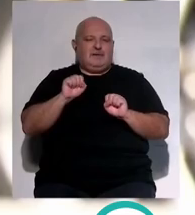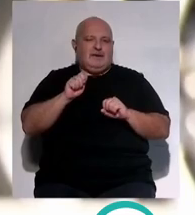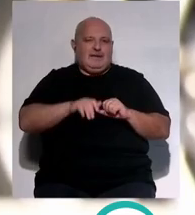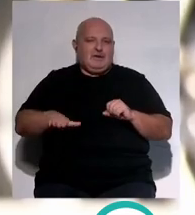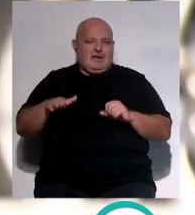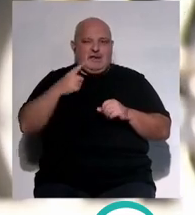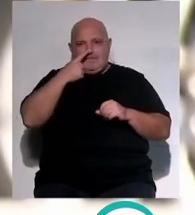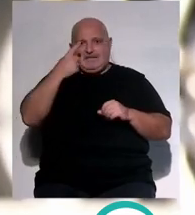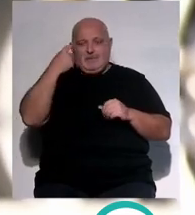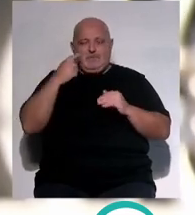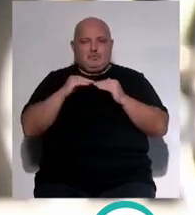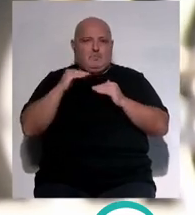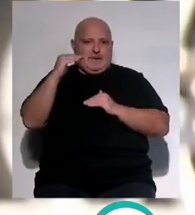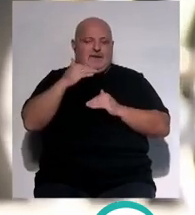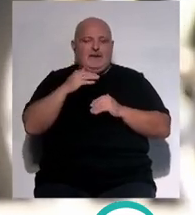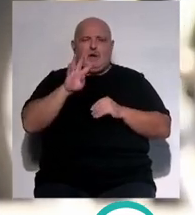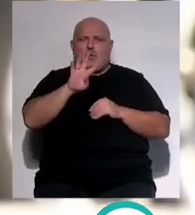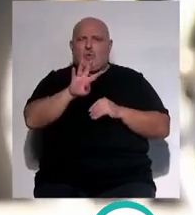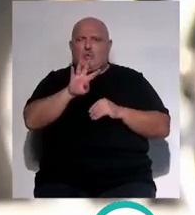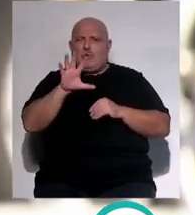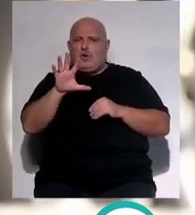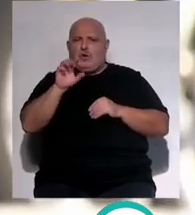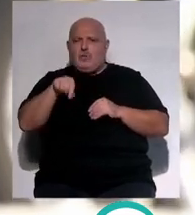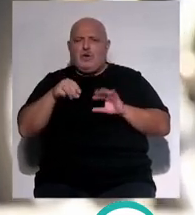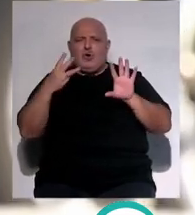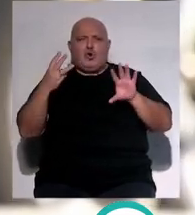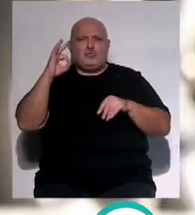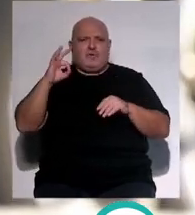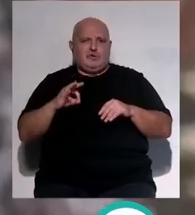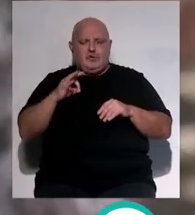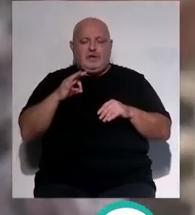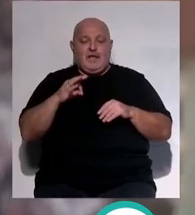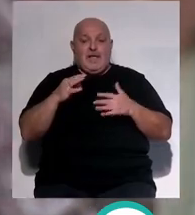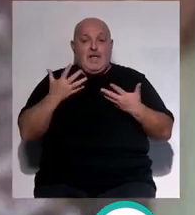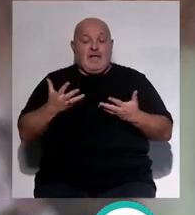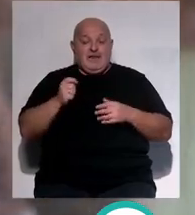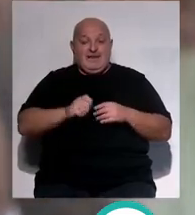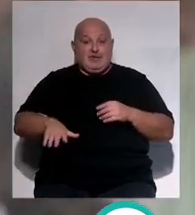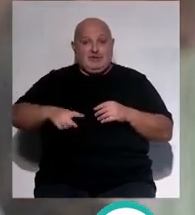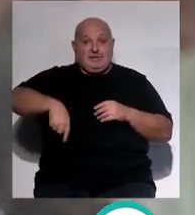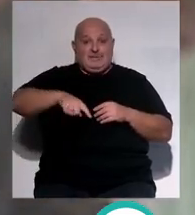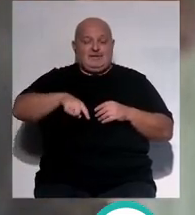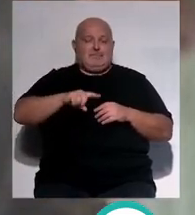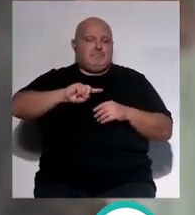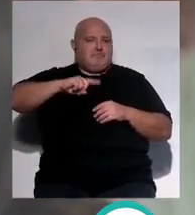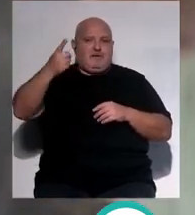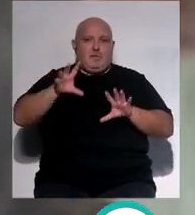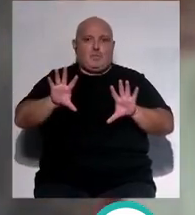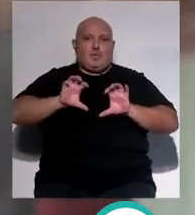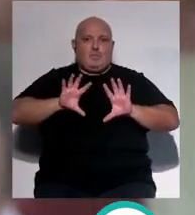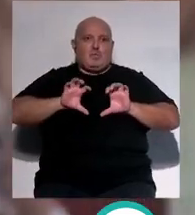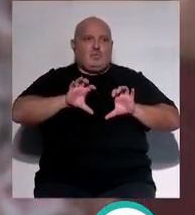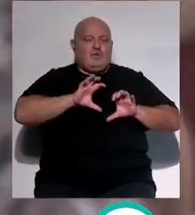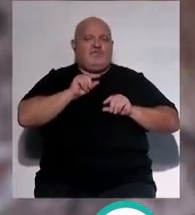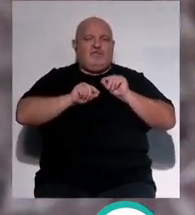de la pasada campaña que fue del 45,8% ya que los niños son los primeros en contagiarse de